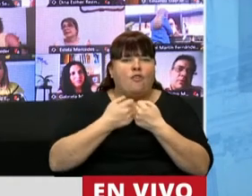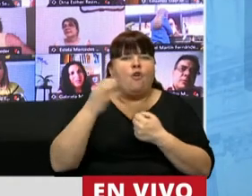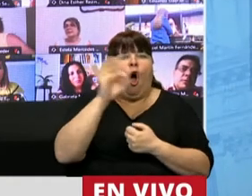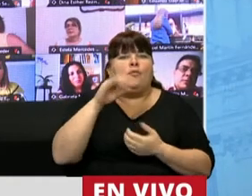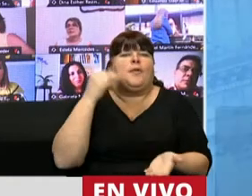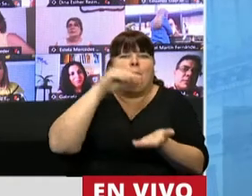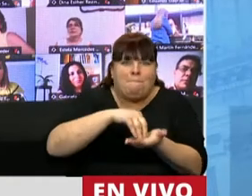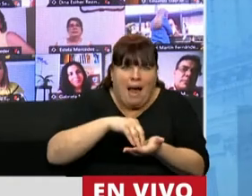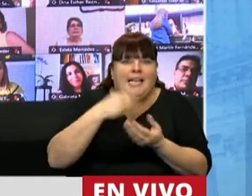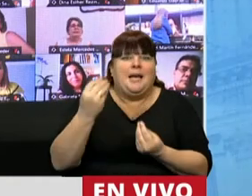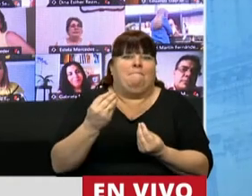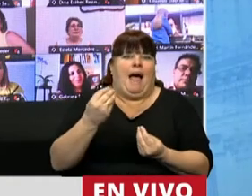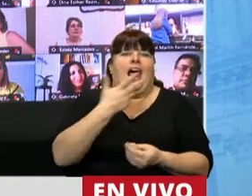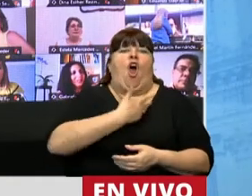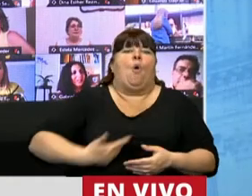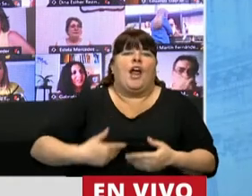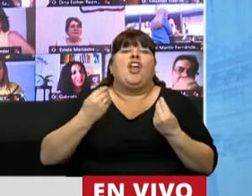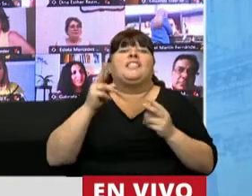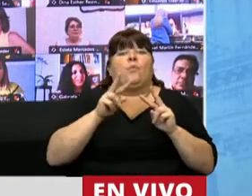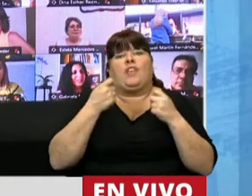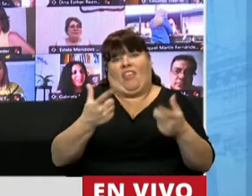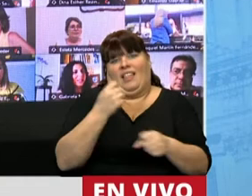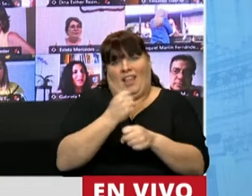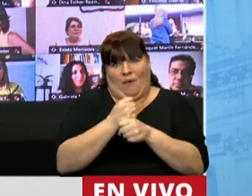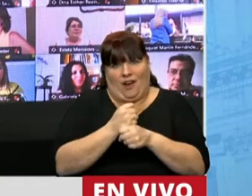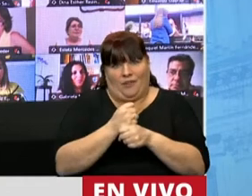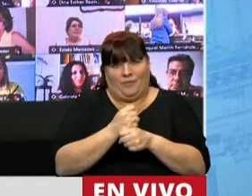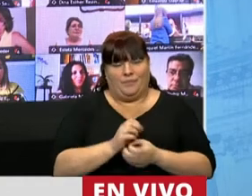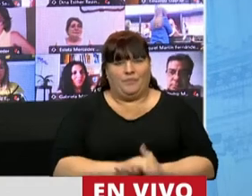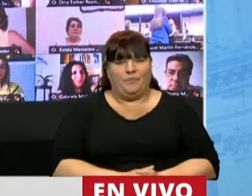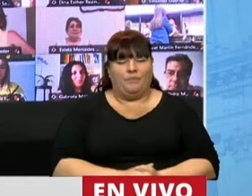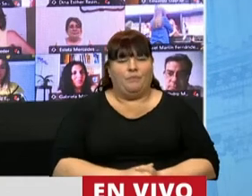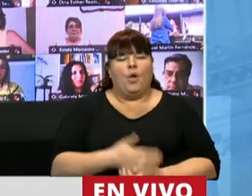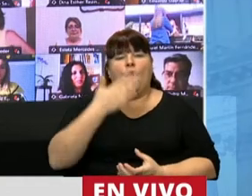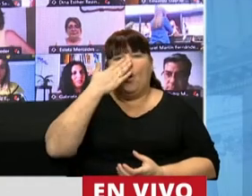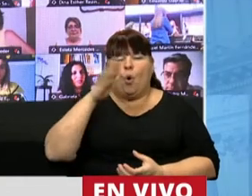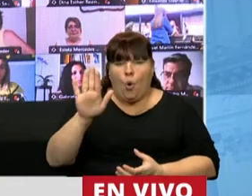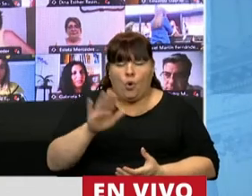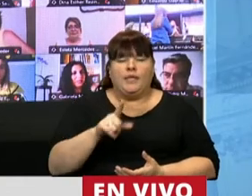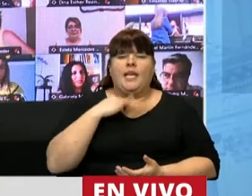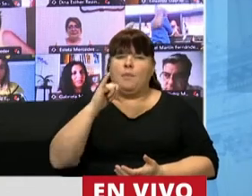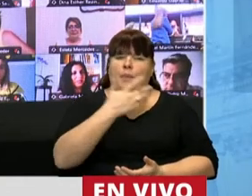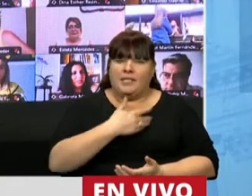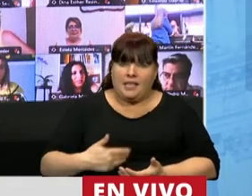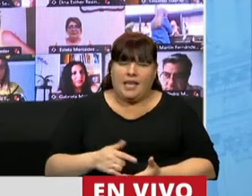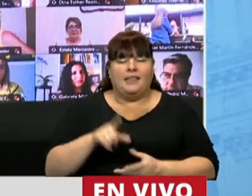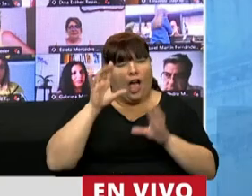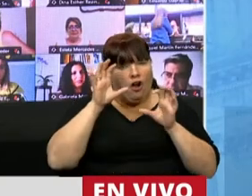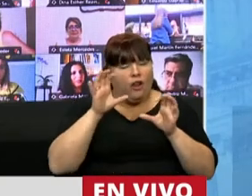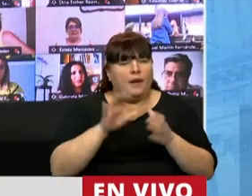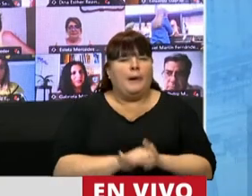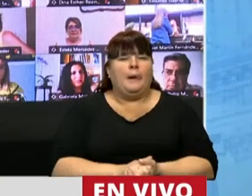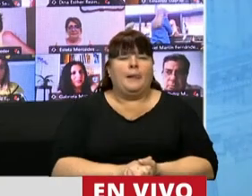más para esa premisa de que gobernar es general trabajo. Y finalmente, señor Presidente, recordar